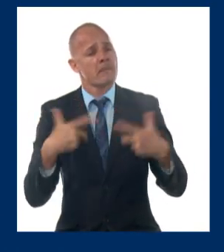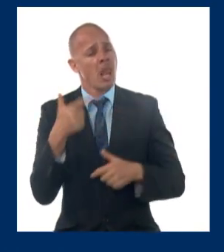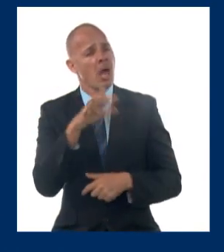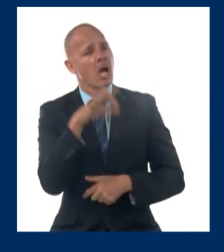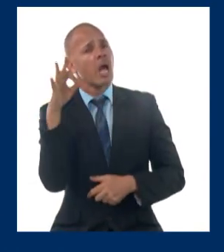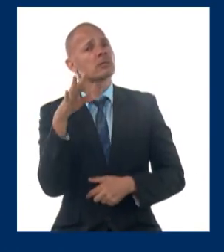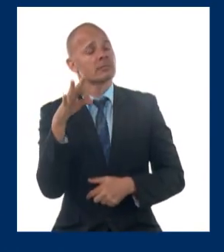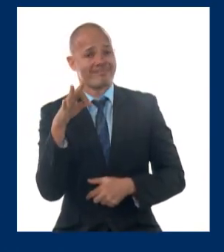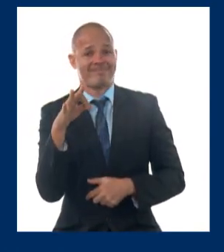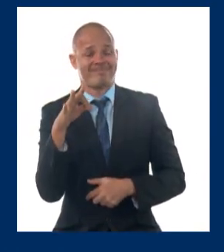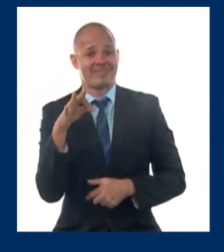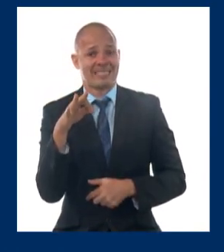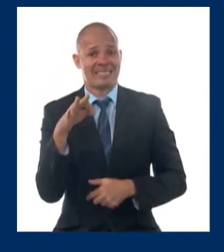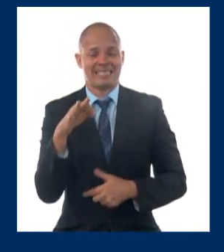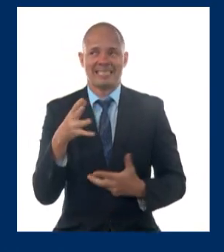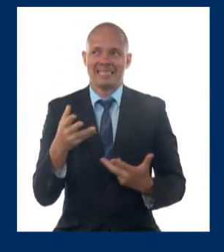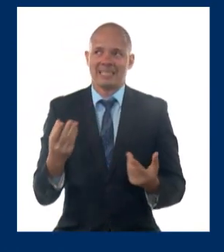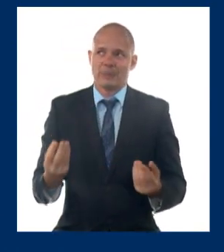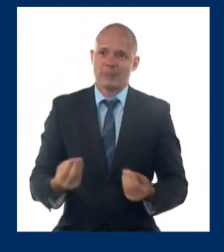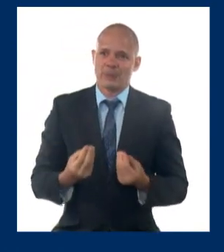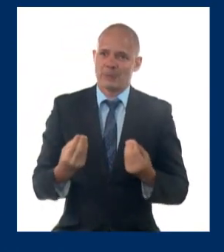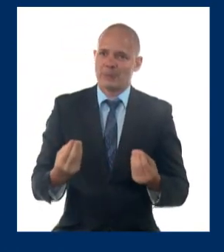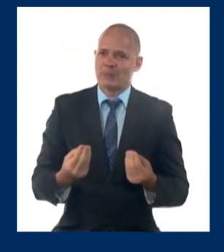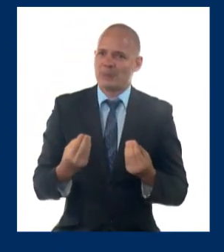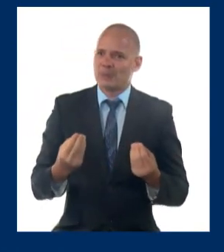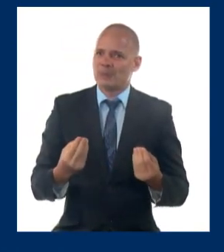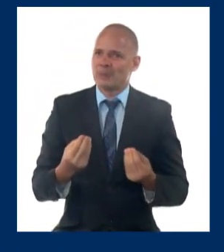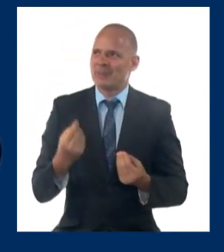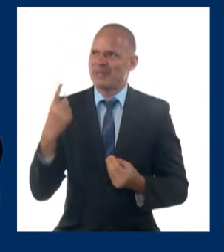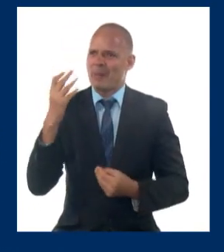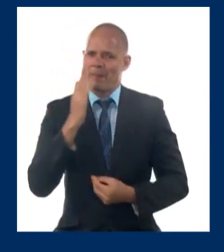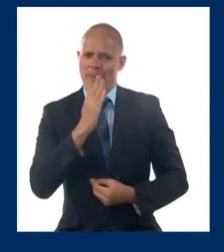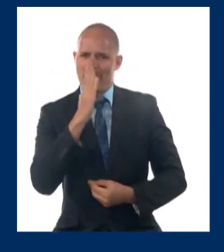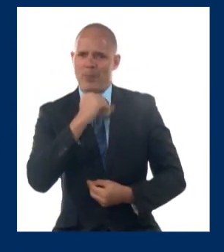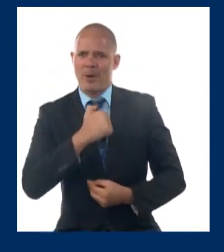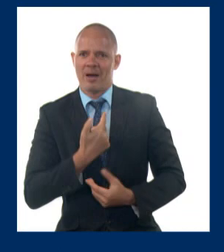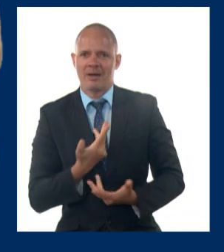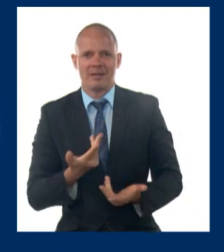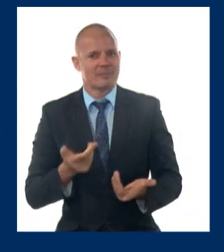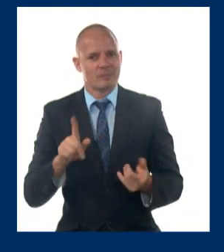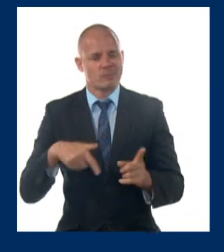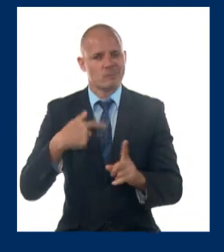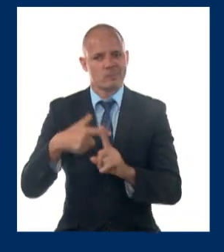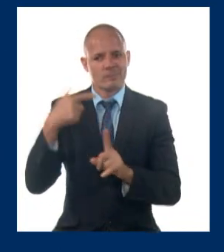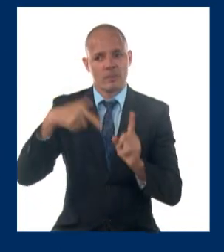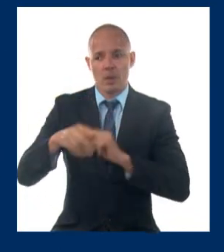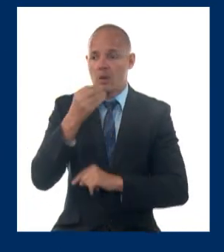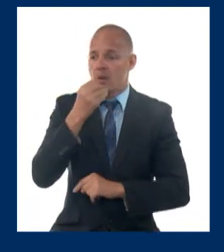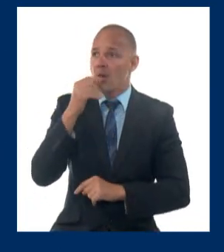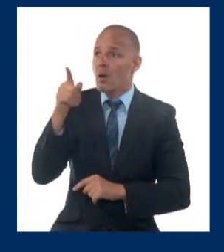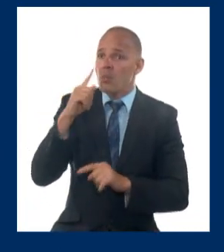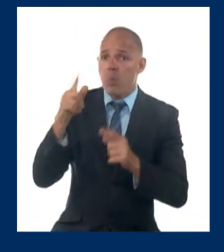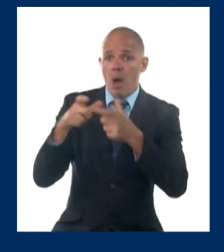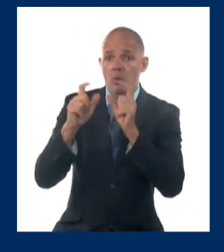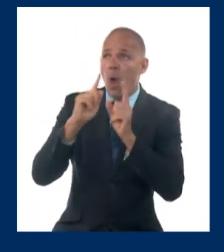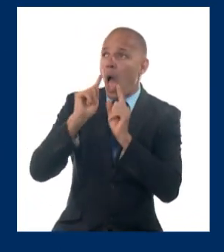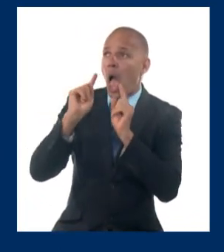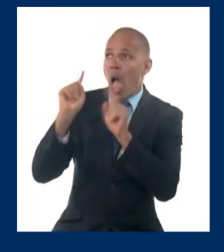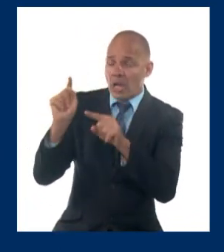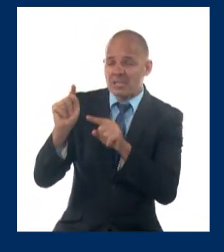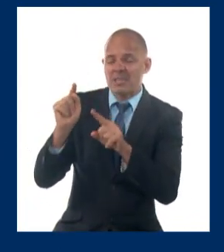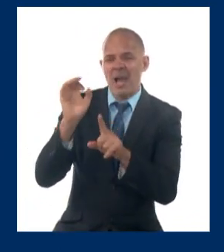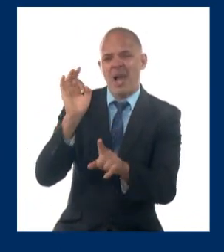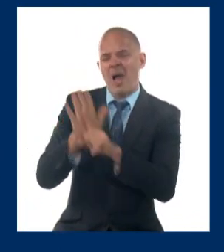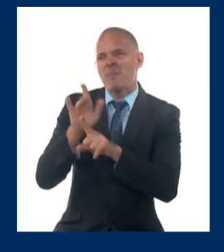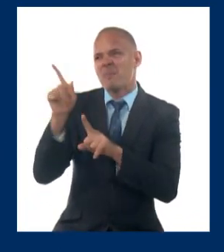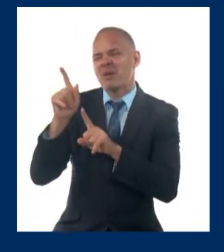Tal proceder, además de irrespetuoso, crea las condiciones para que esos foros se conviertan en escenarios de